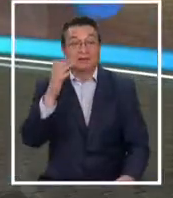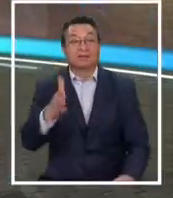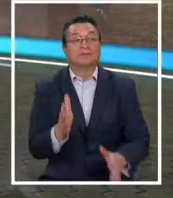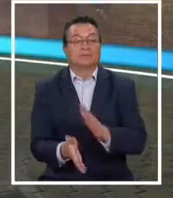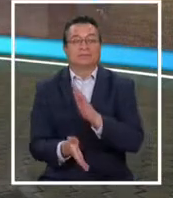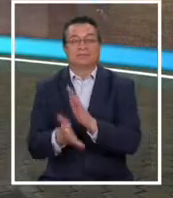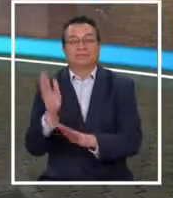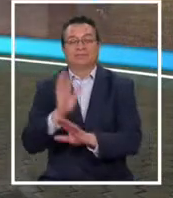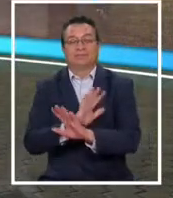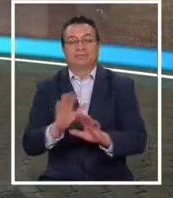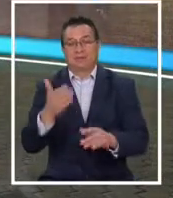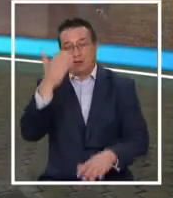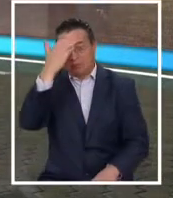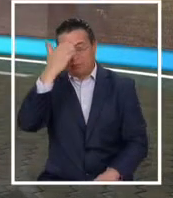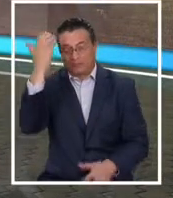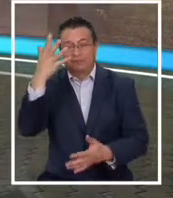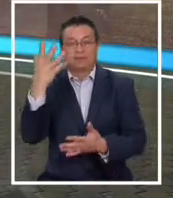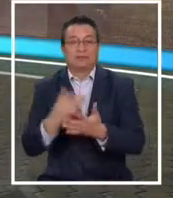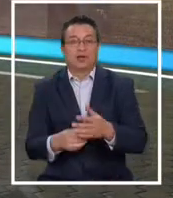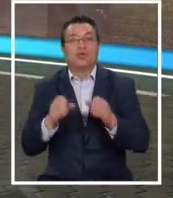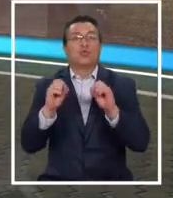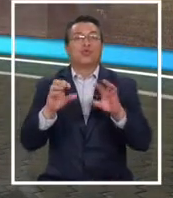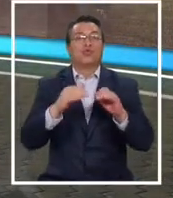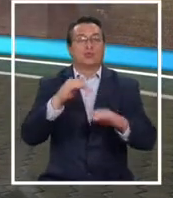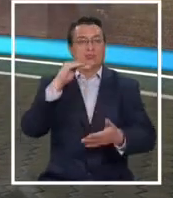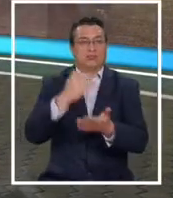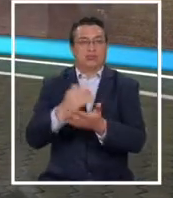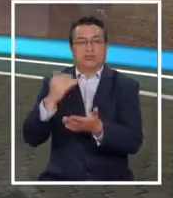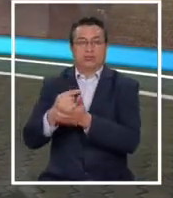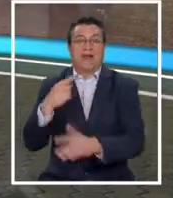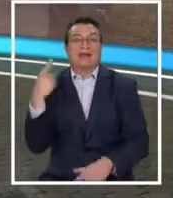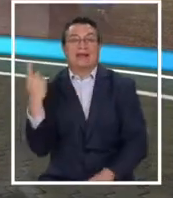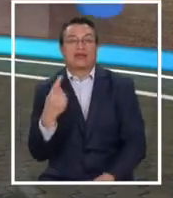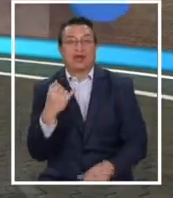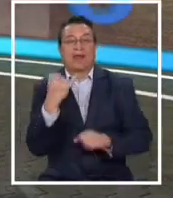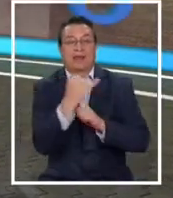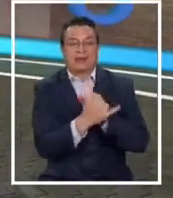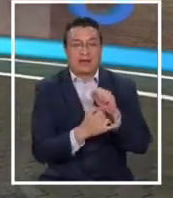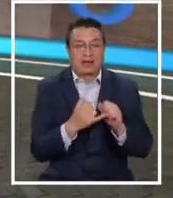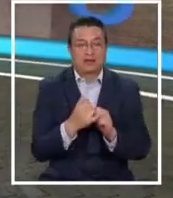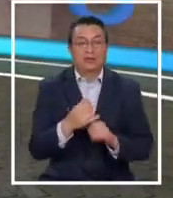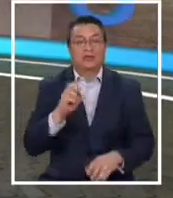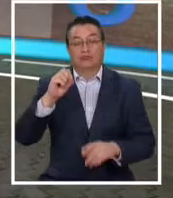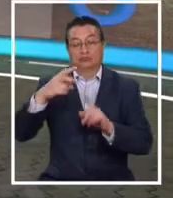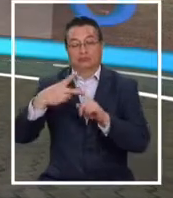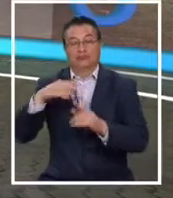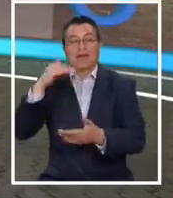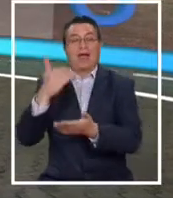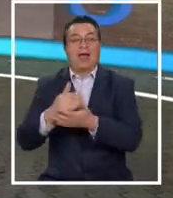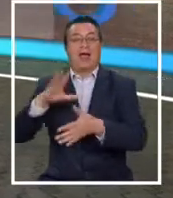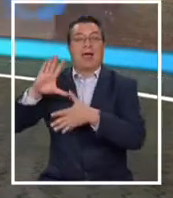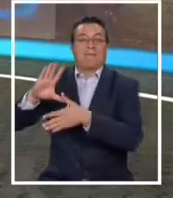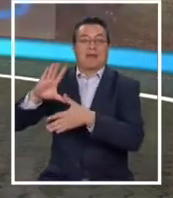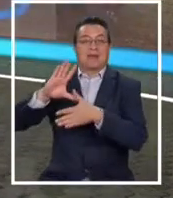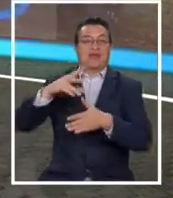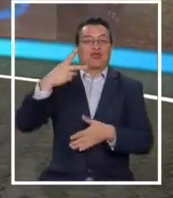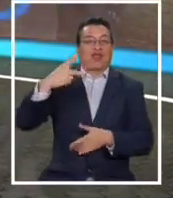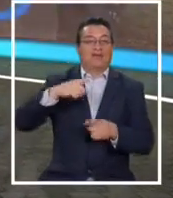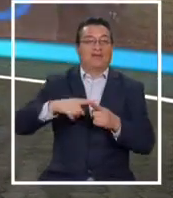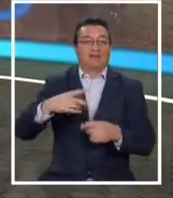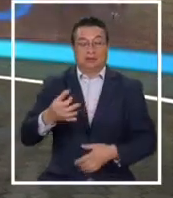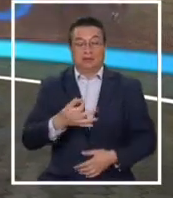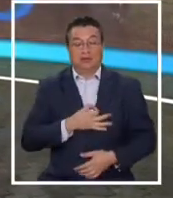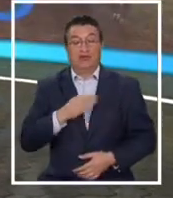dejaba la actividad profesional. Decenas de títulos a nivel nacional e internacional, bicampeón de América, también